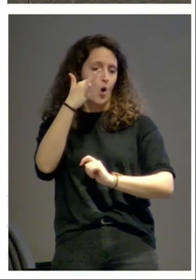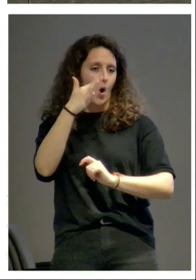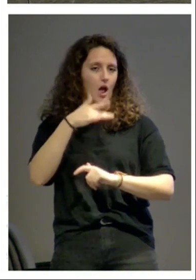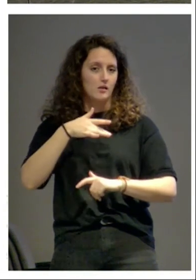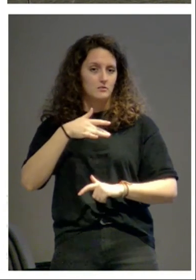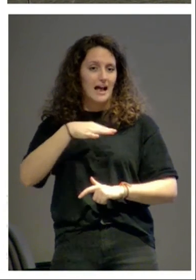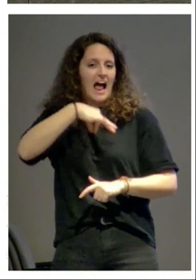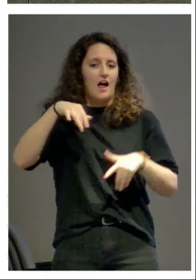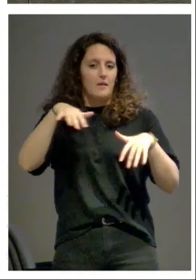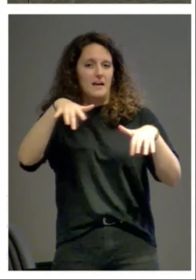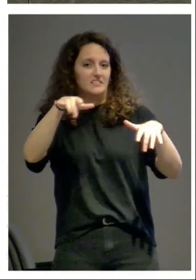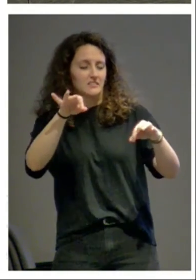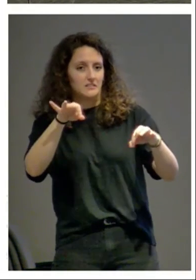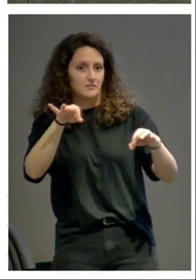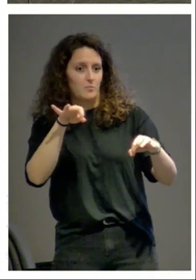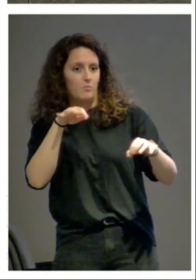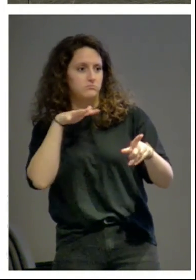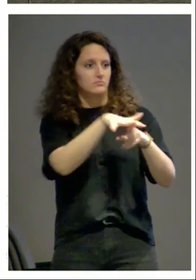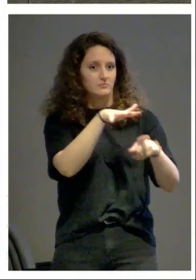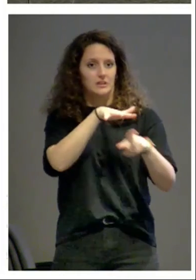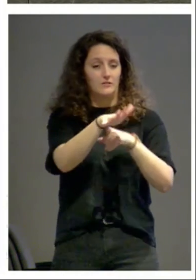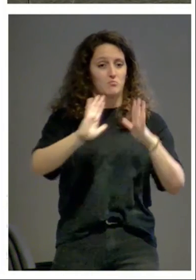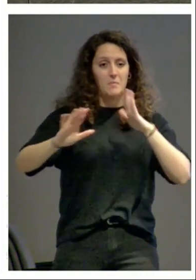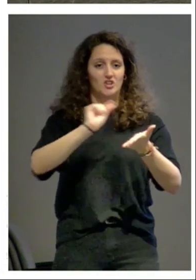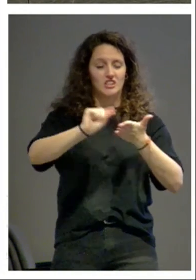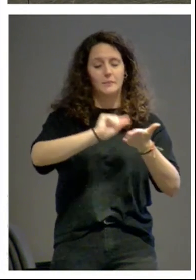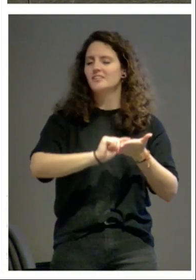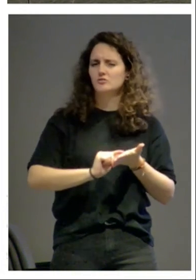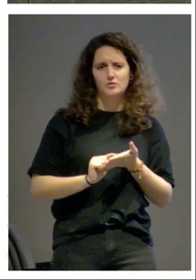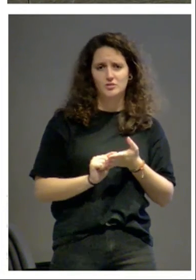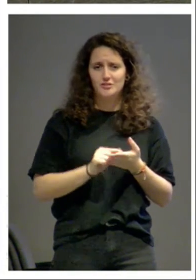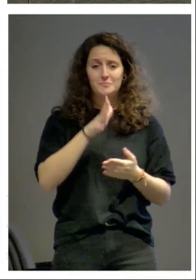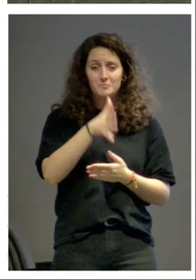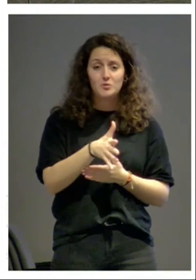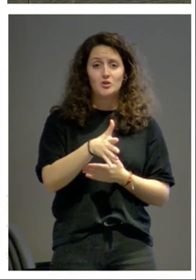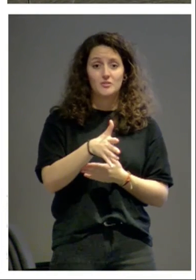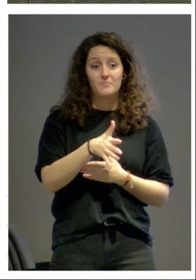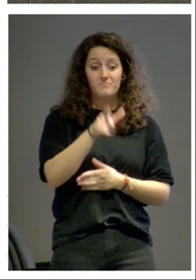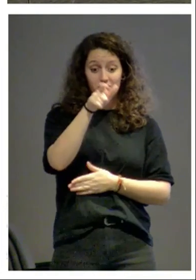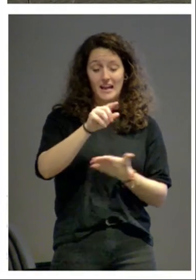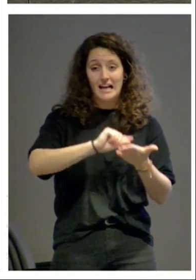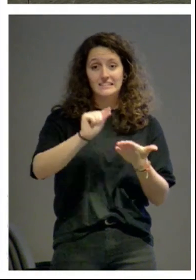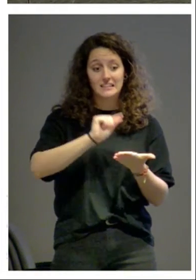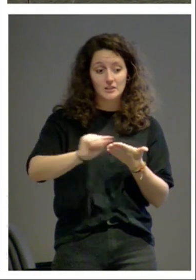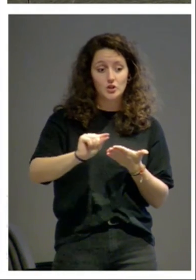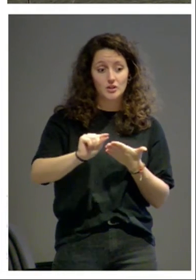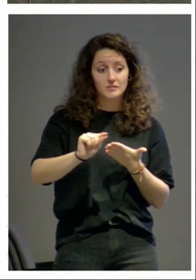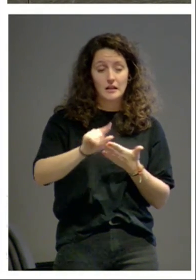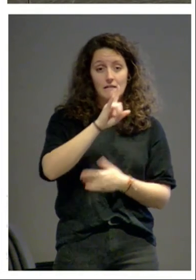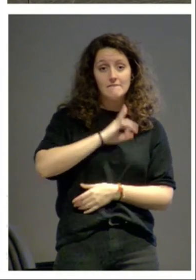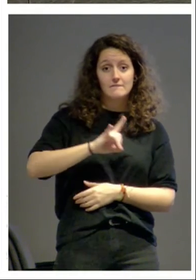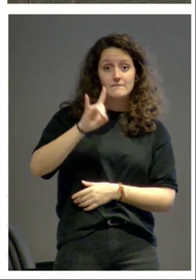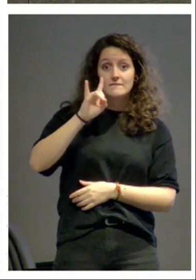que impregnaran a los escritores en el momento de escribir sino porque los escritores admiraban